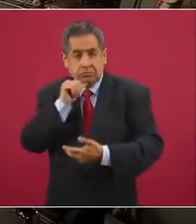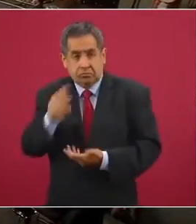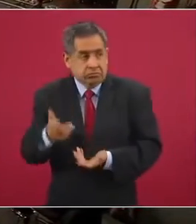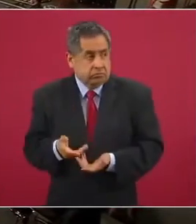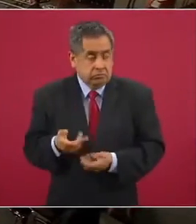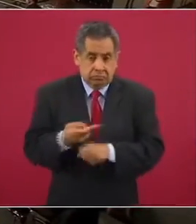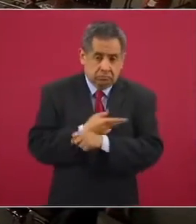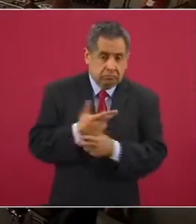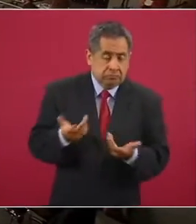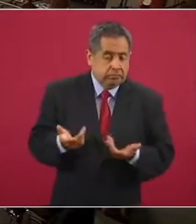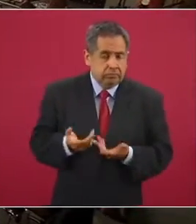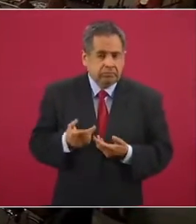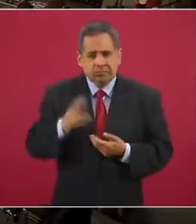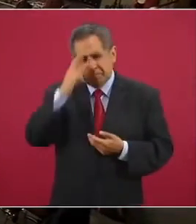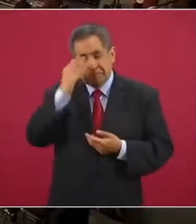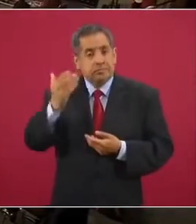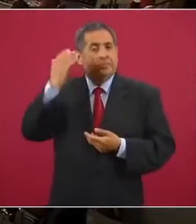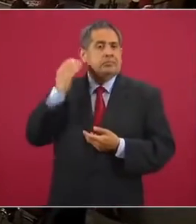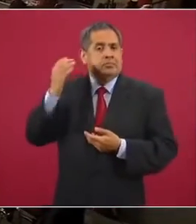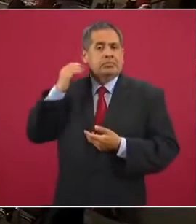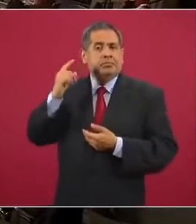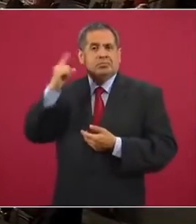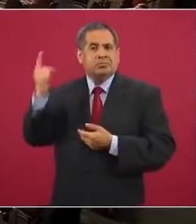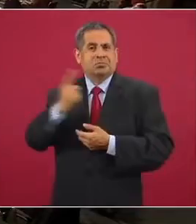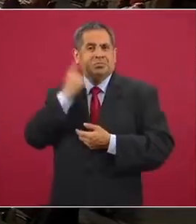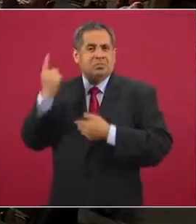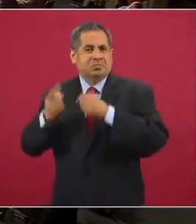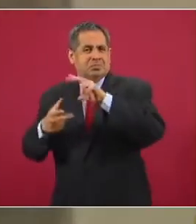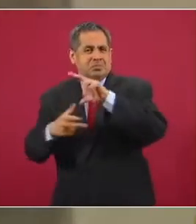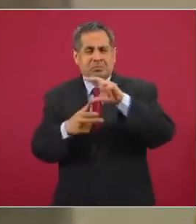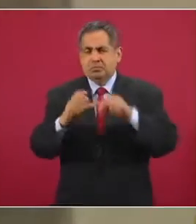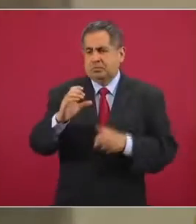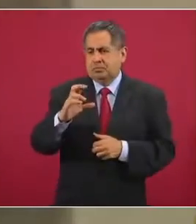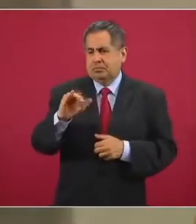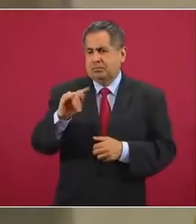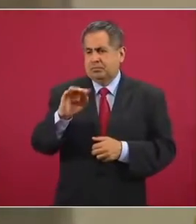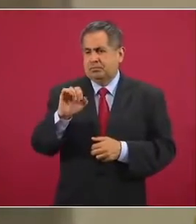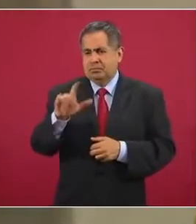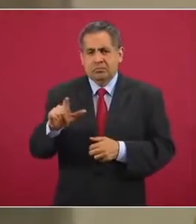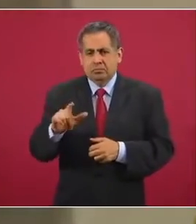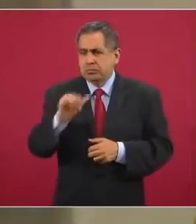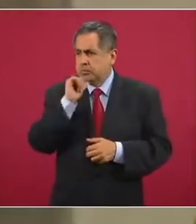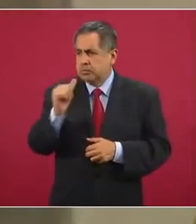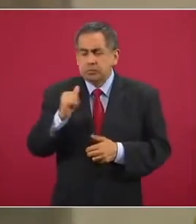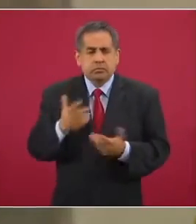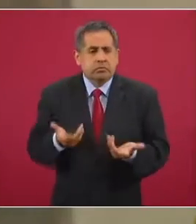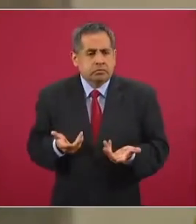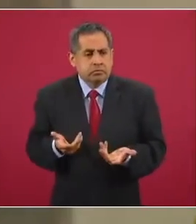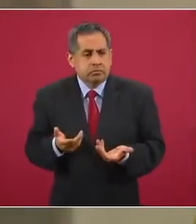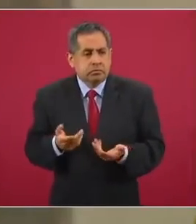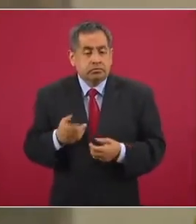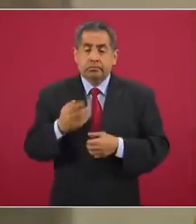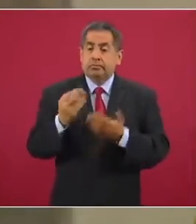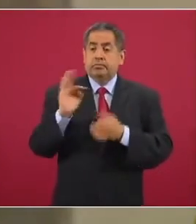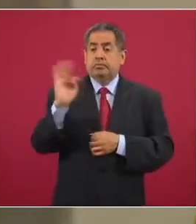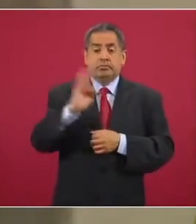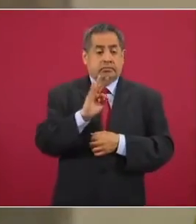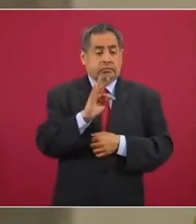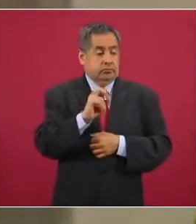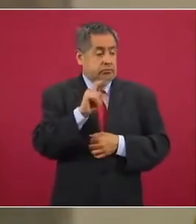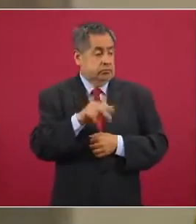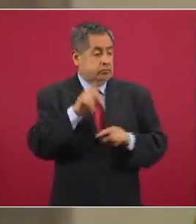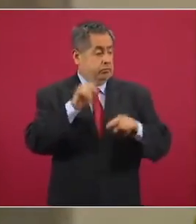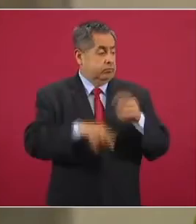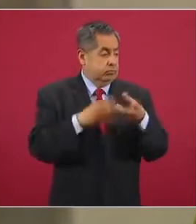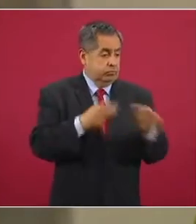el huracán Cristóbal. Y no sé si con la desaparición del Fondem, que será para el próximo año, va a mejorar este